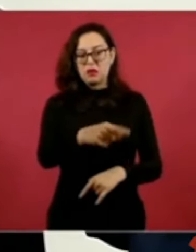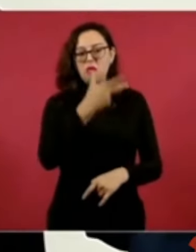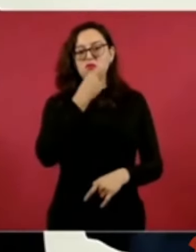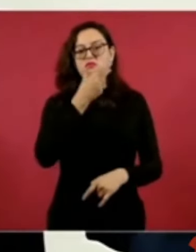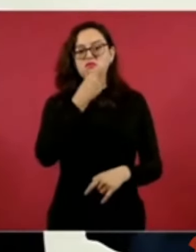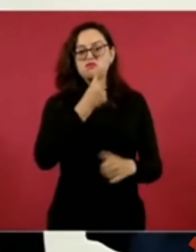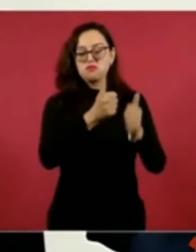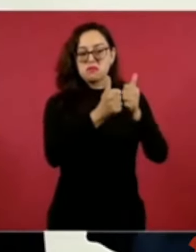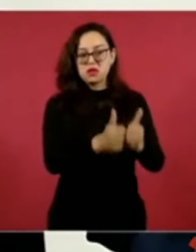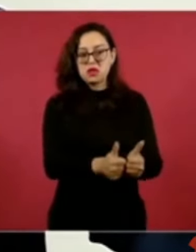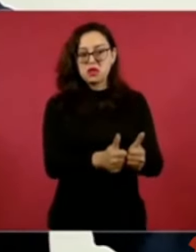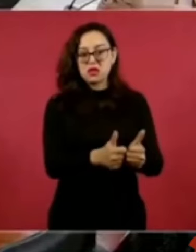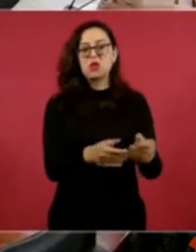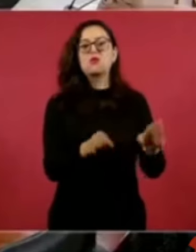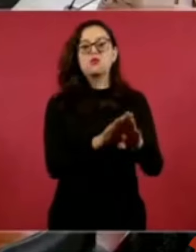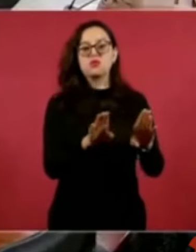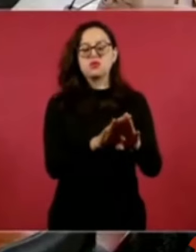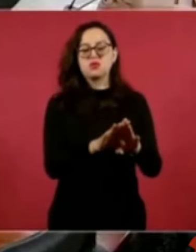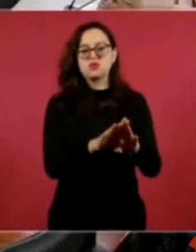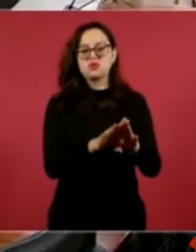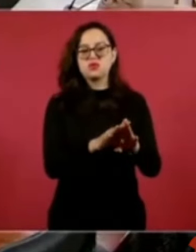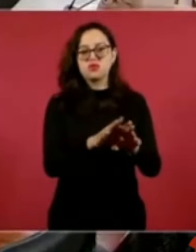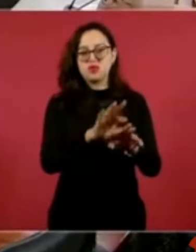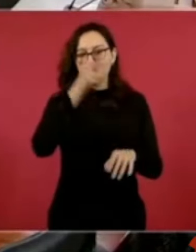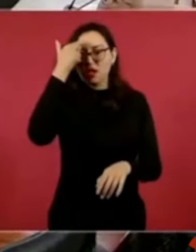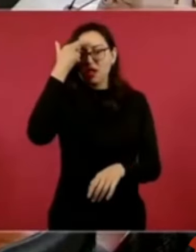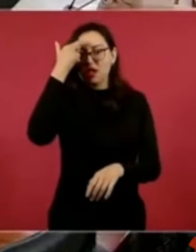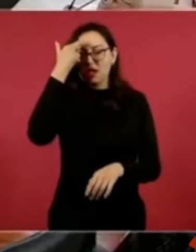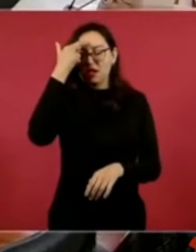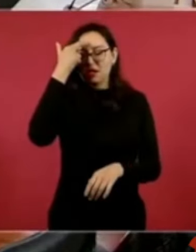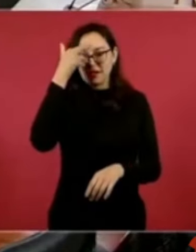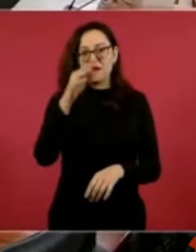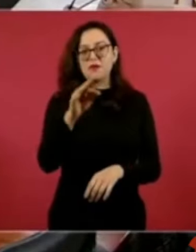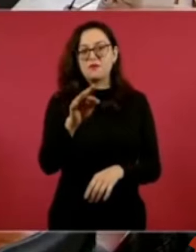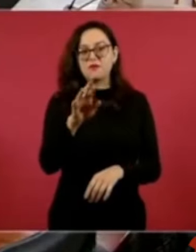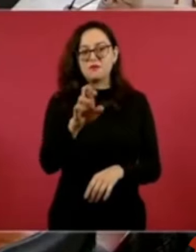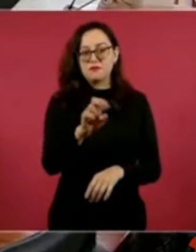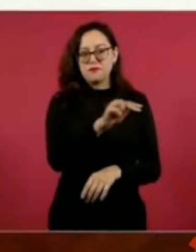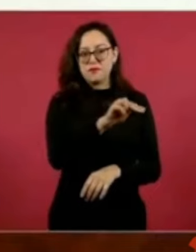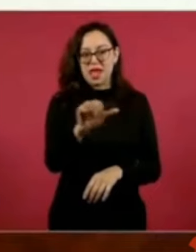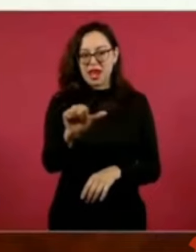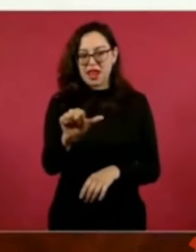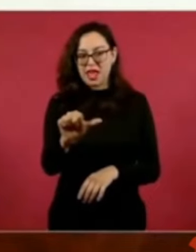Frena, señor. Frena. Sí, pero ese me cae bien.